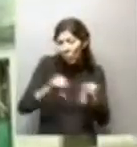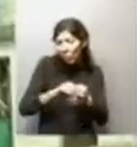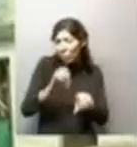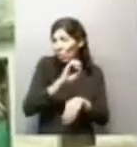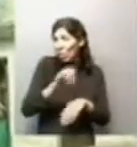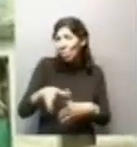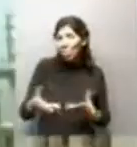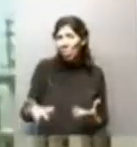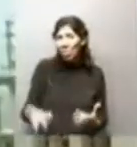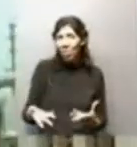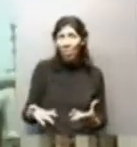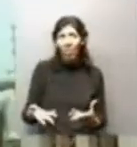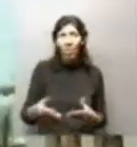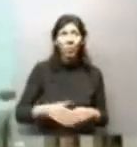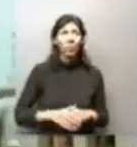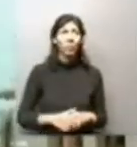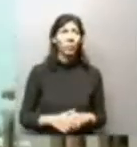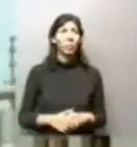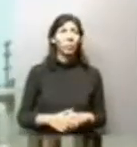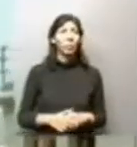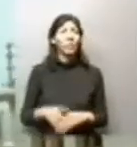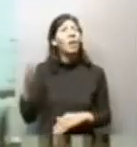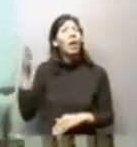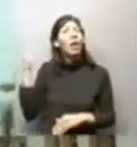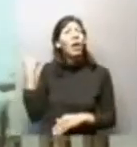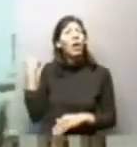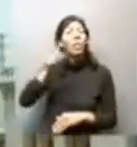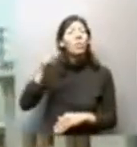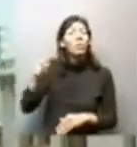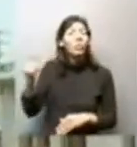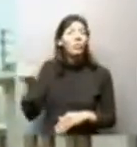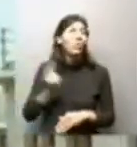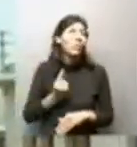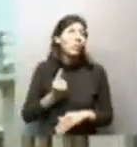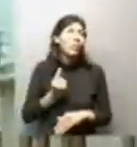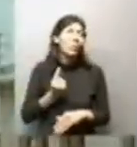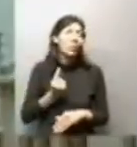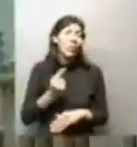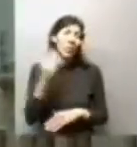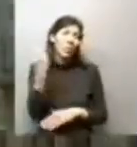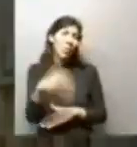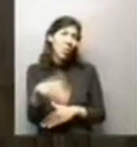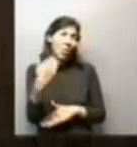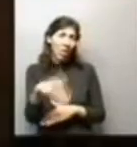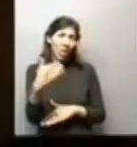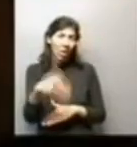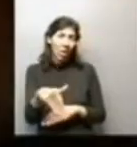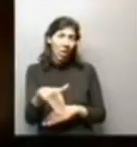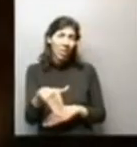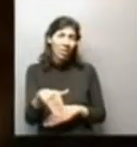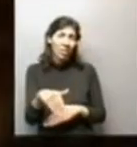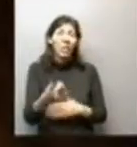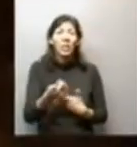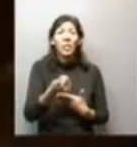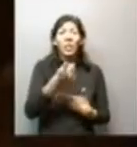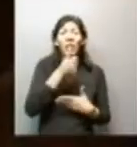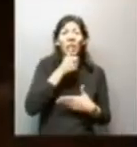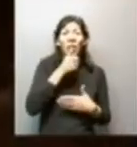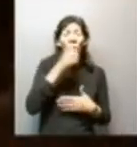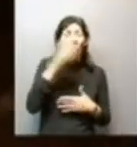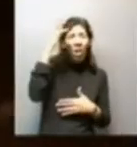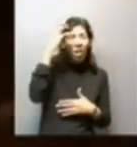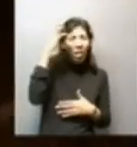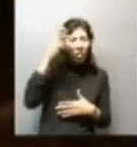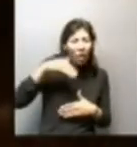mal conectada, sin la conexión que es, no es la que debe ser. Los otros días que vinieron, vieron ahí, tira la cadena y sale por la bañera.